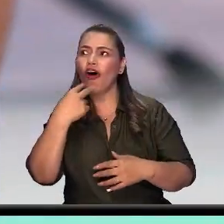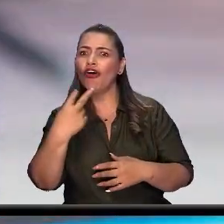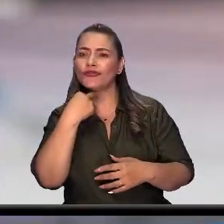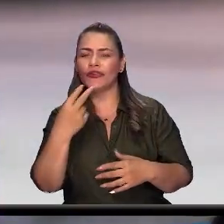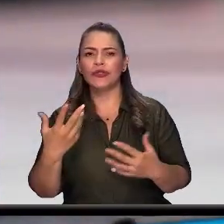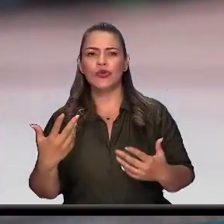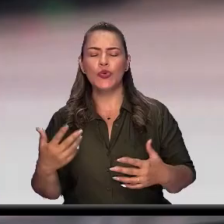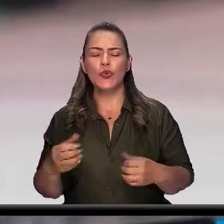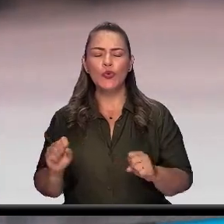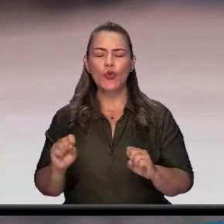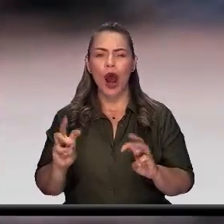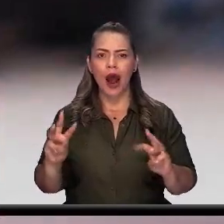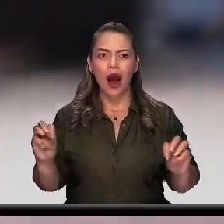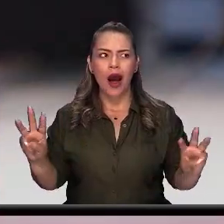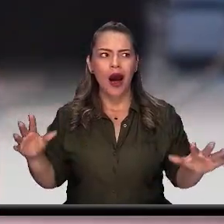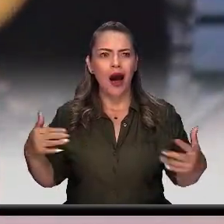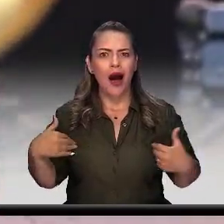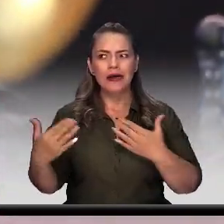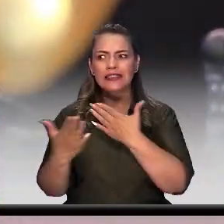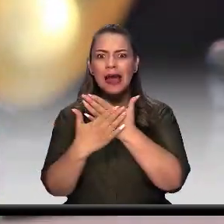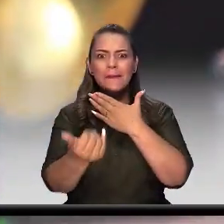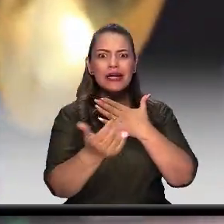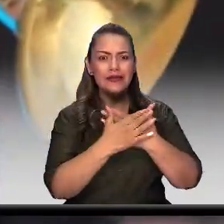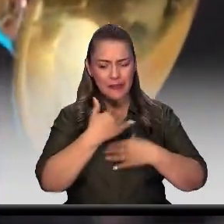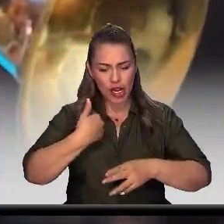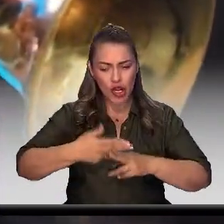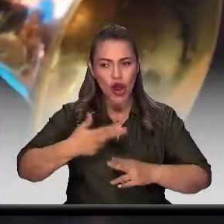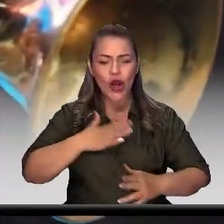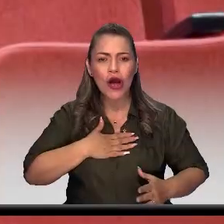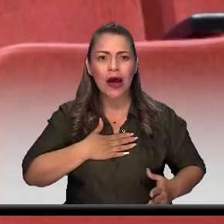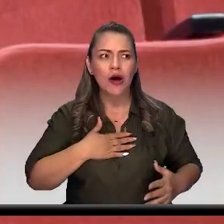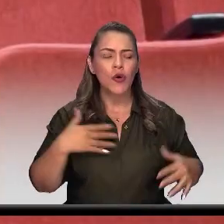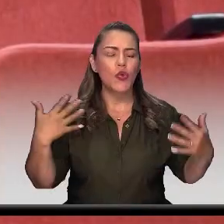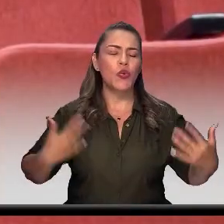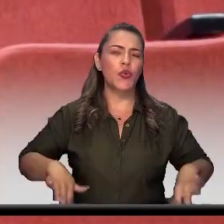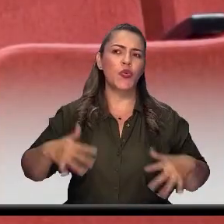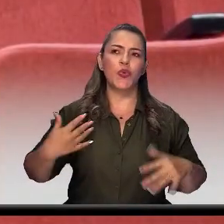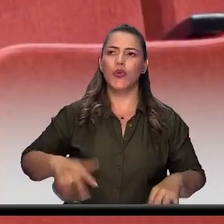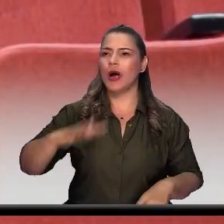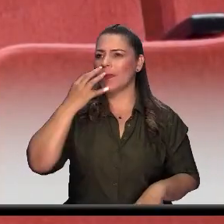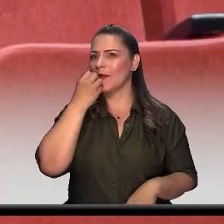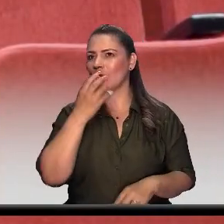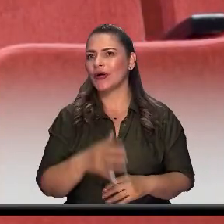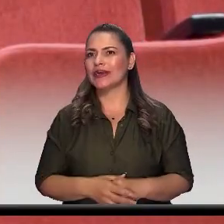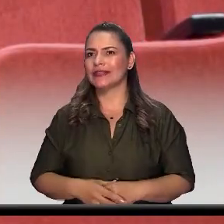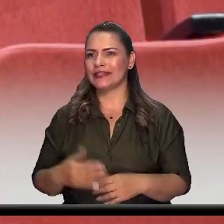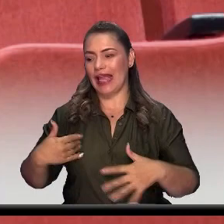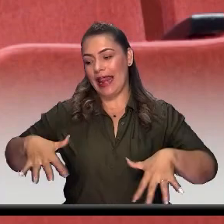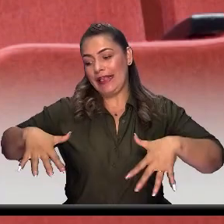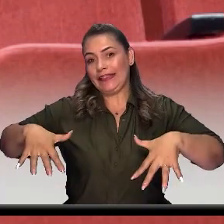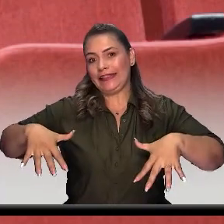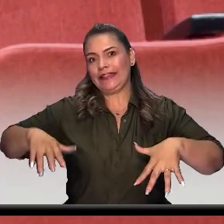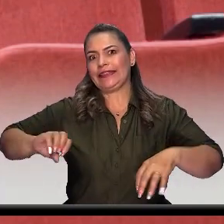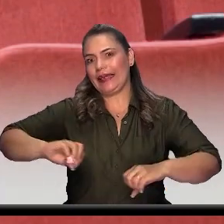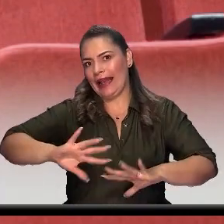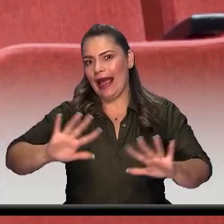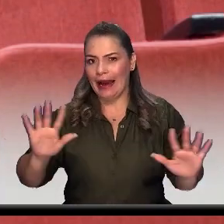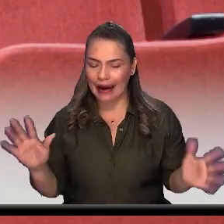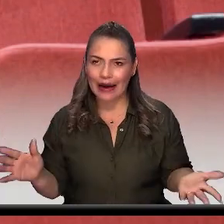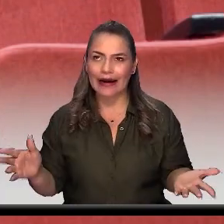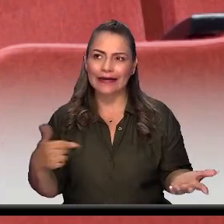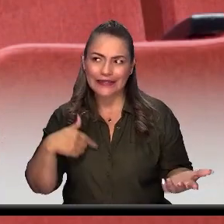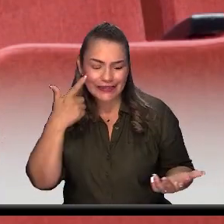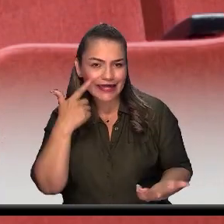guau, es algo demasiado maravilloso. Sí, me puse nerviosa porque es algo que uno dice que bacano,